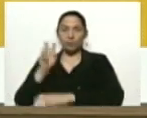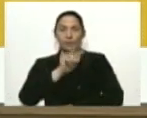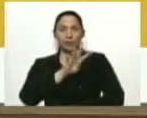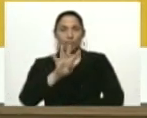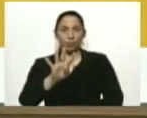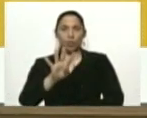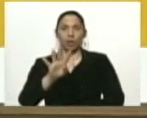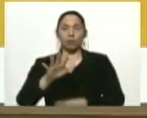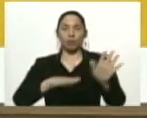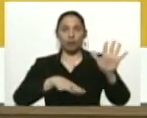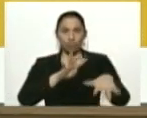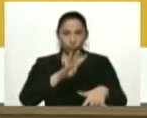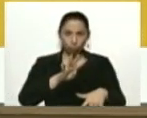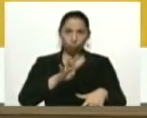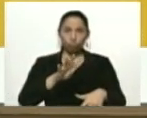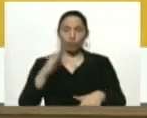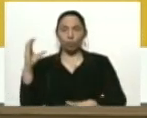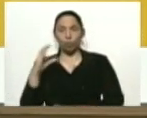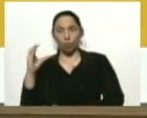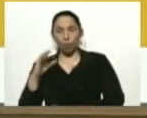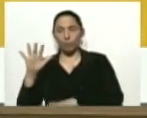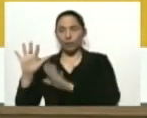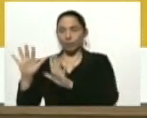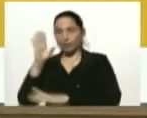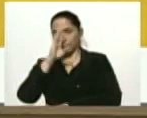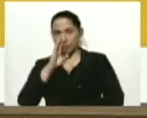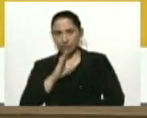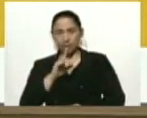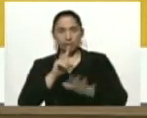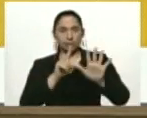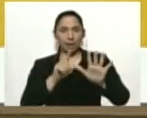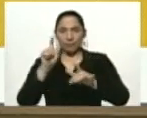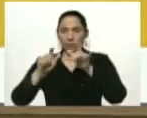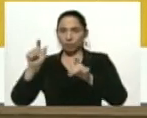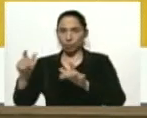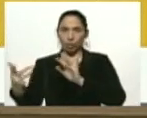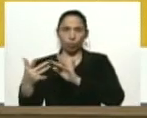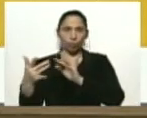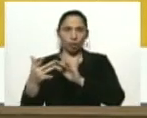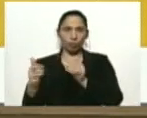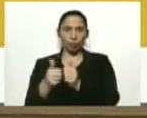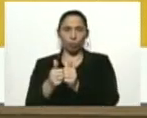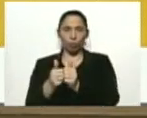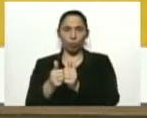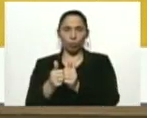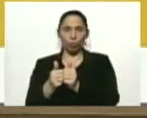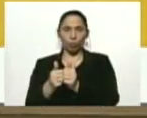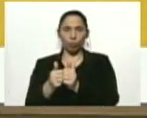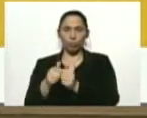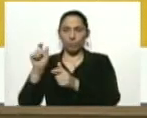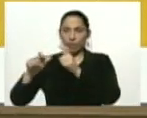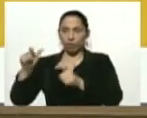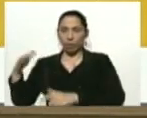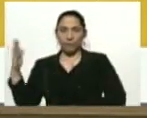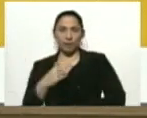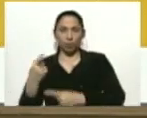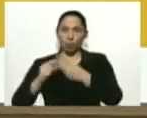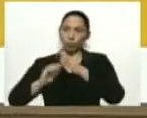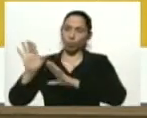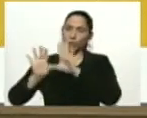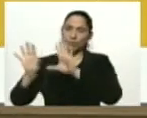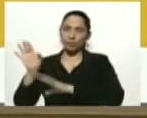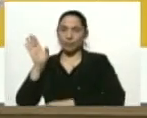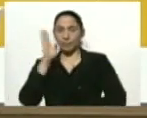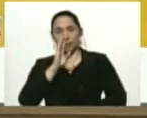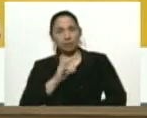14 de Colombia, 10 de Brasil y 6 casos de contacto con viajero internacional, tanto de Brasil